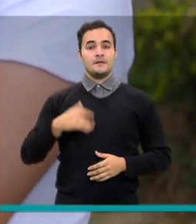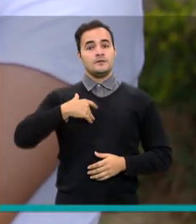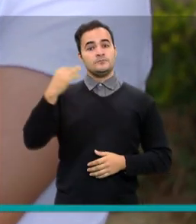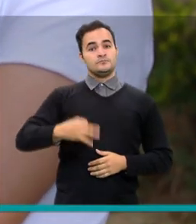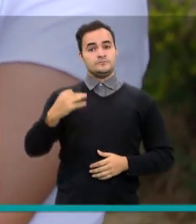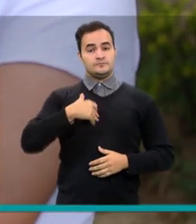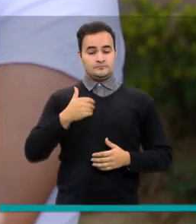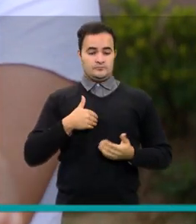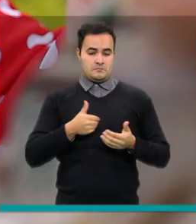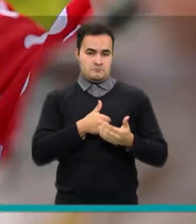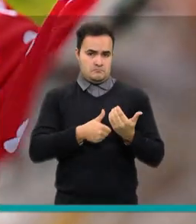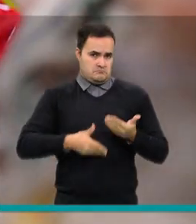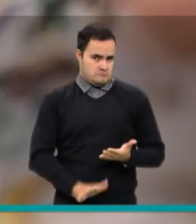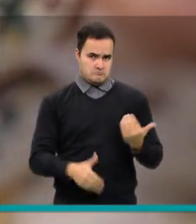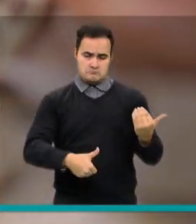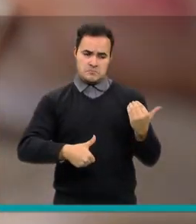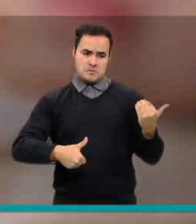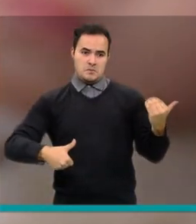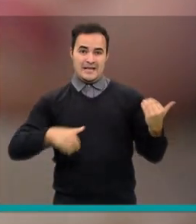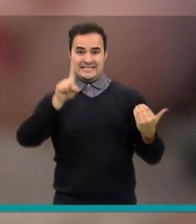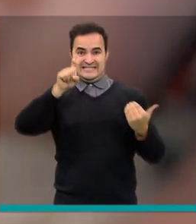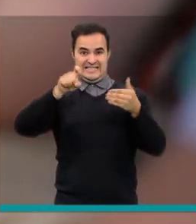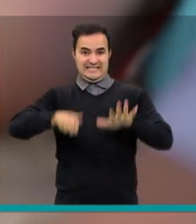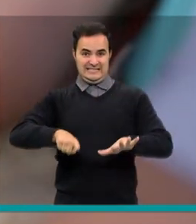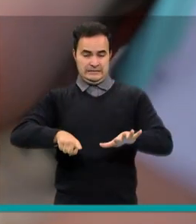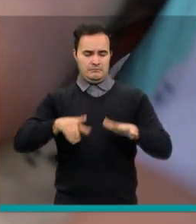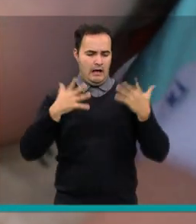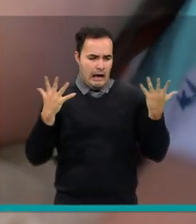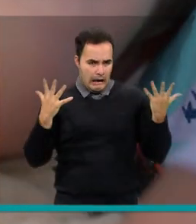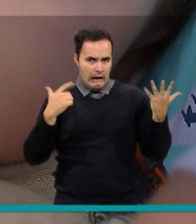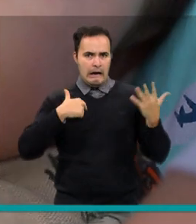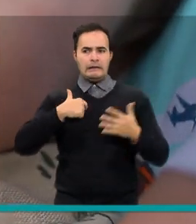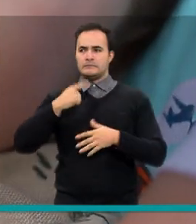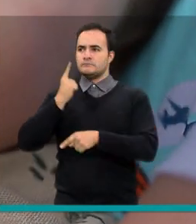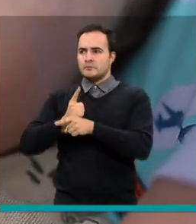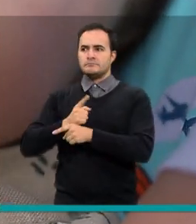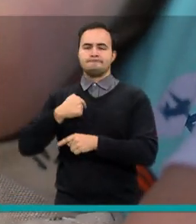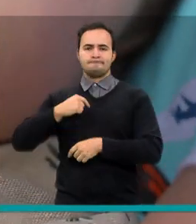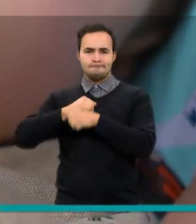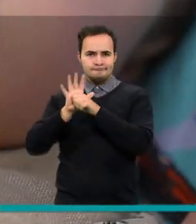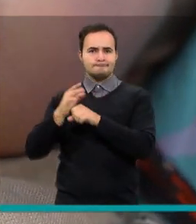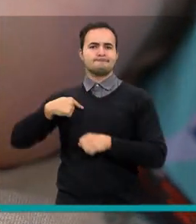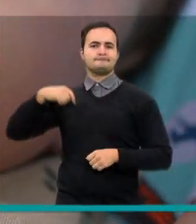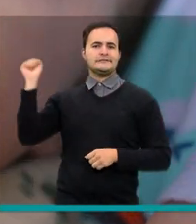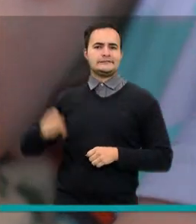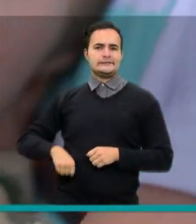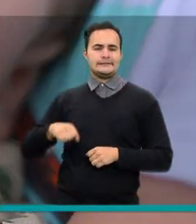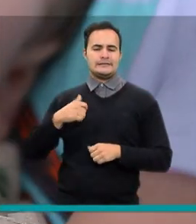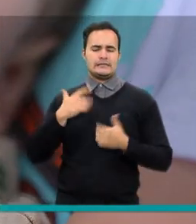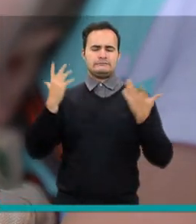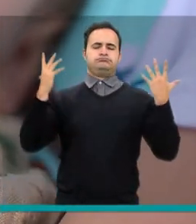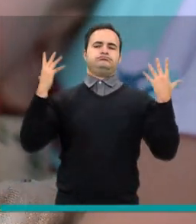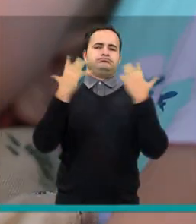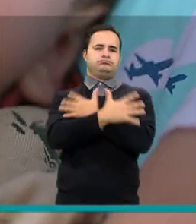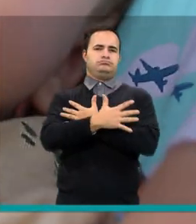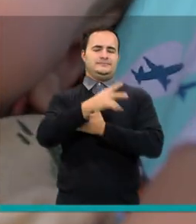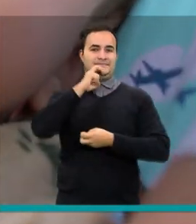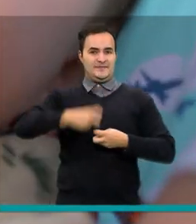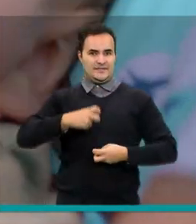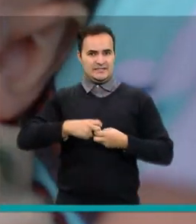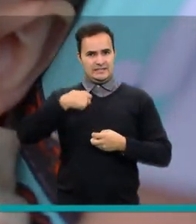Cuando mi hijo tenía seis meses fui diagnosticada con COVID positivo. Fue difícil porque pensé que